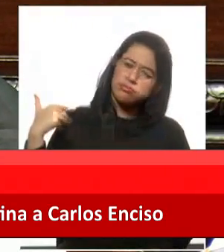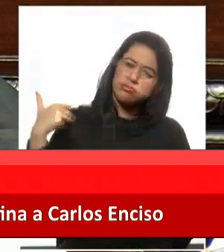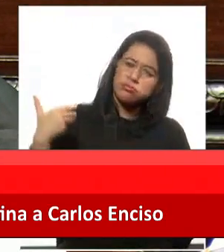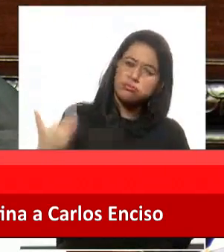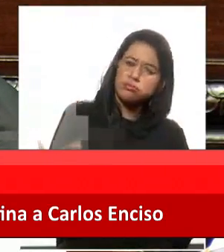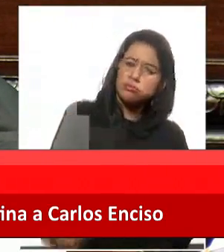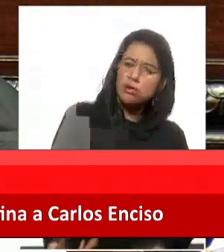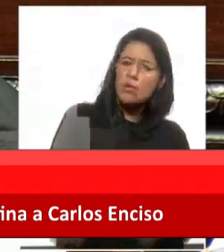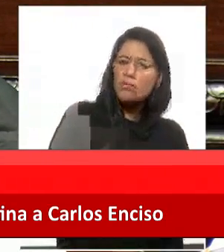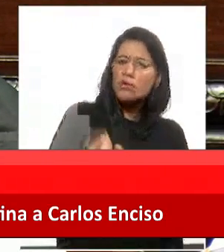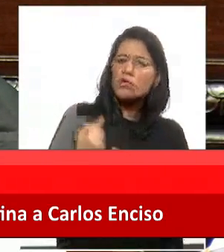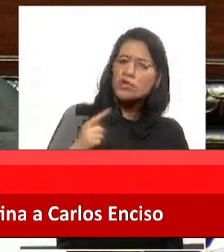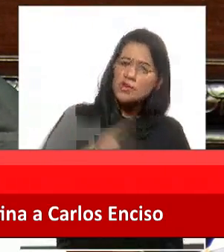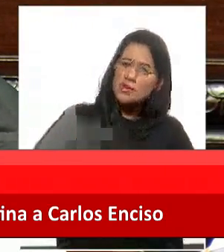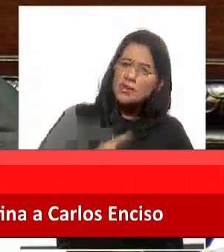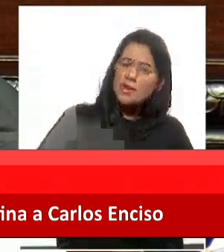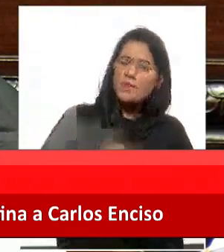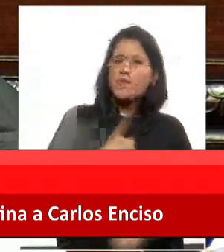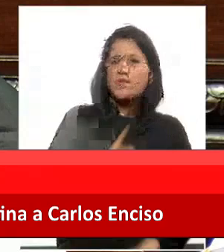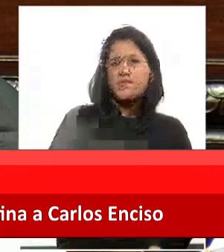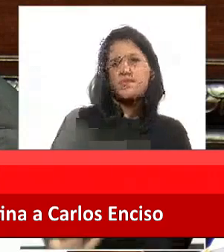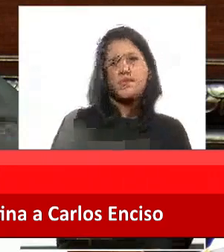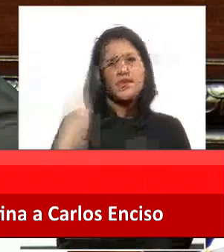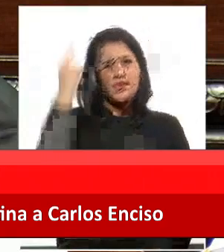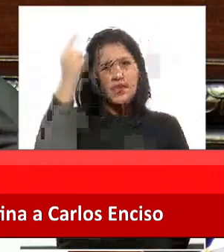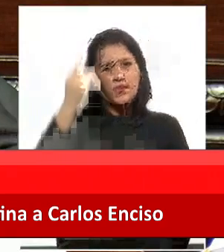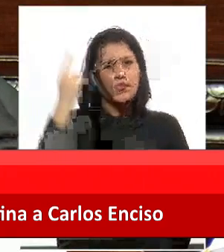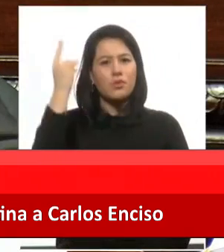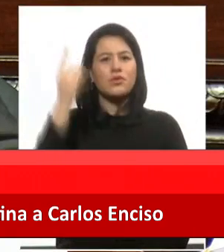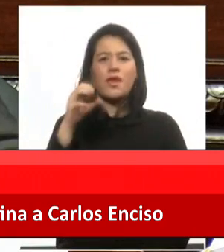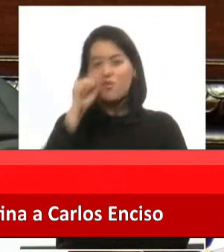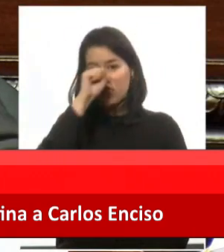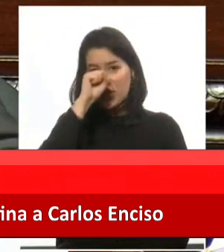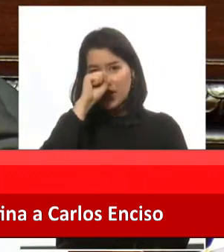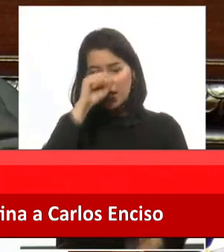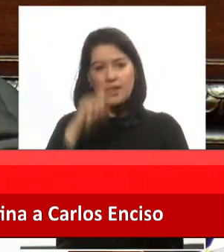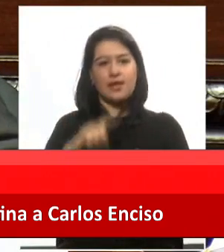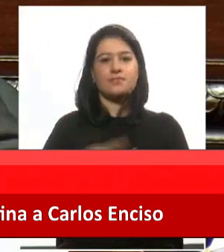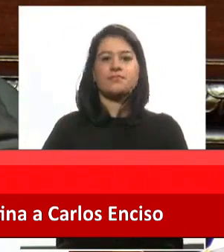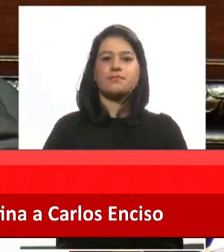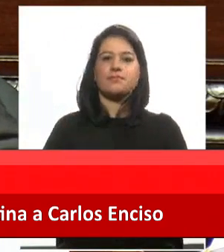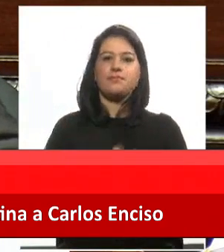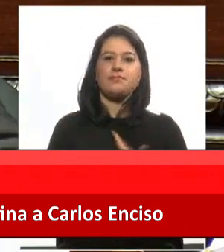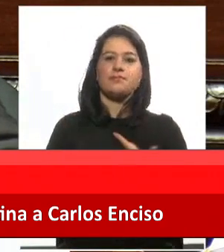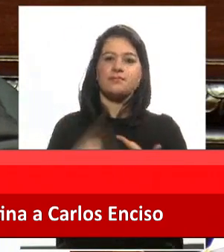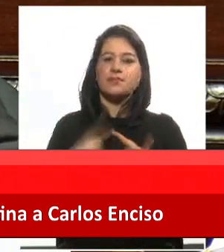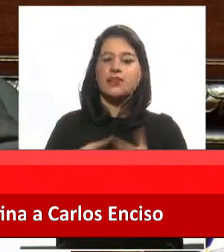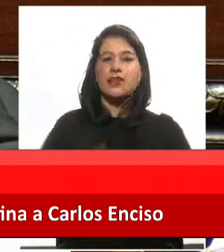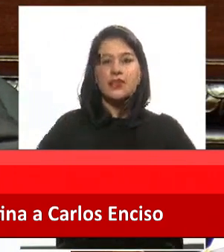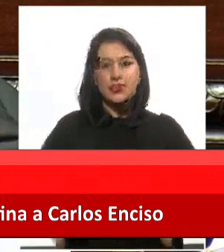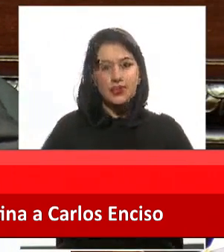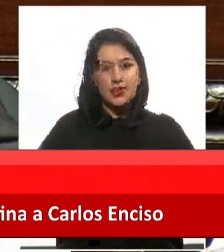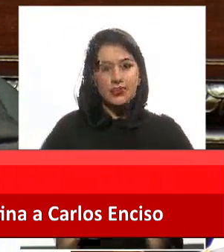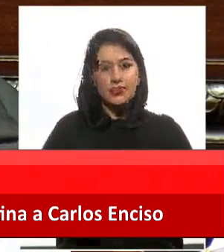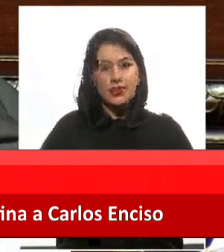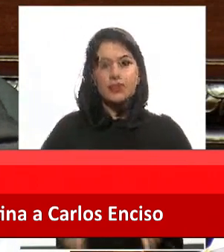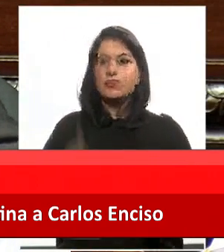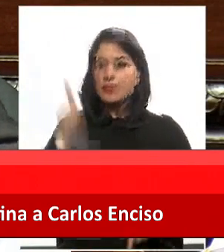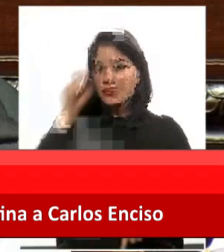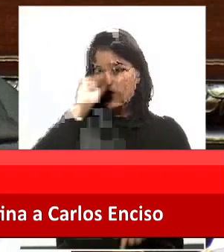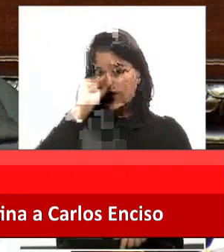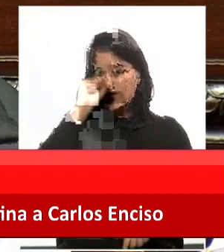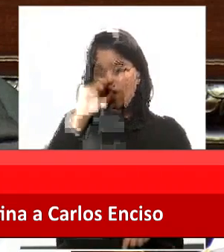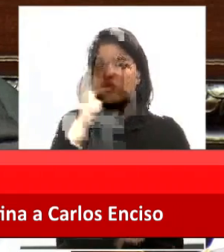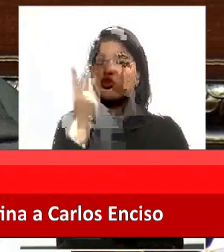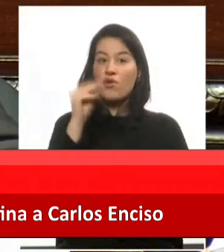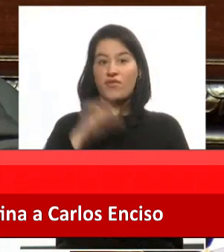gubernativa. Ha sido diputado por el Departamento de Florida, fue intendente municipal de dicho departamento